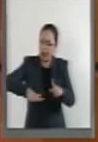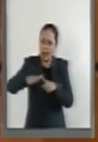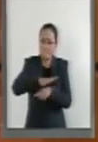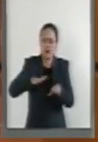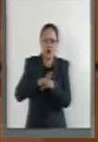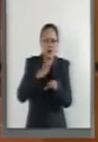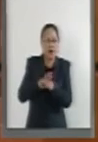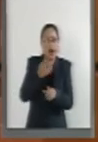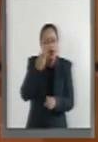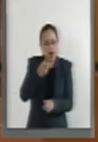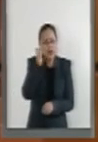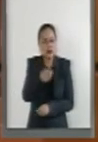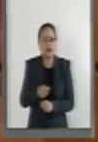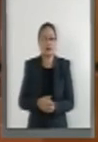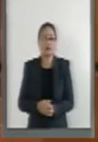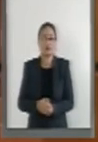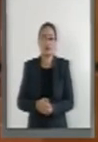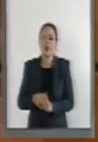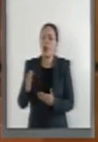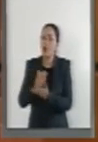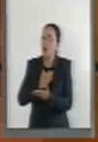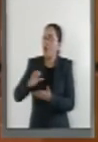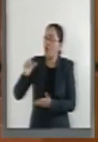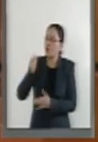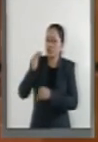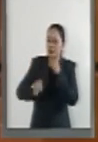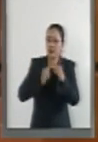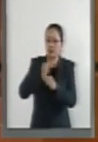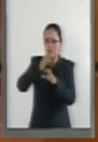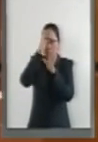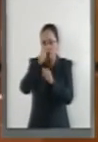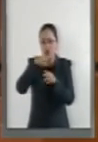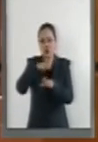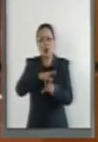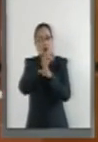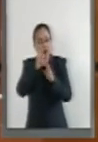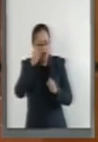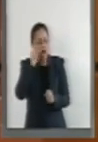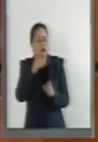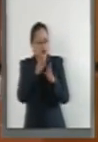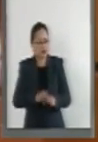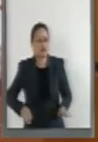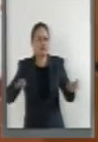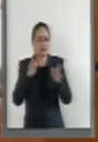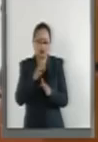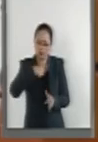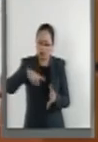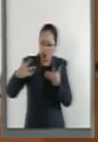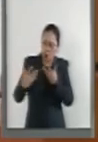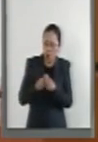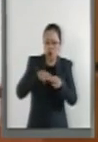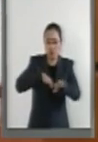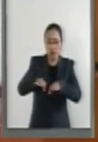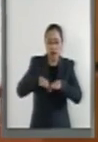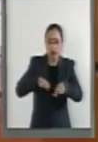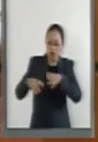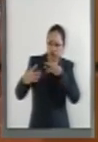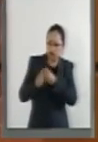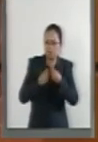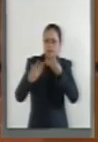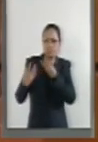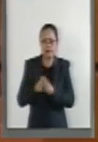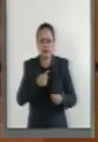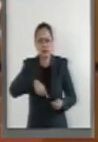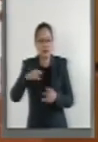sintonía con otros acuerdos estándares internacionales en la materia. Tenemos que trabajar juntos, tenemos que ser